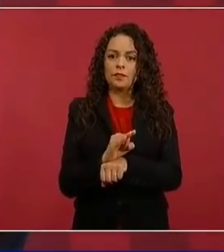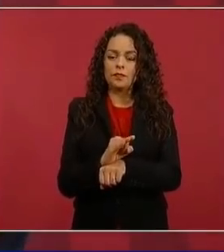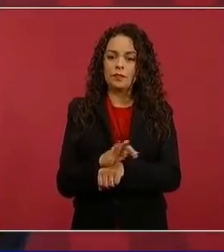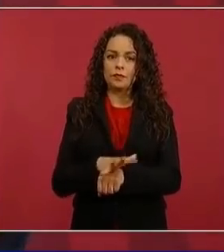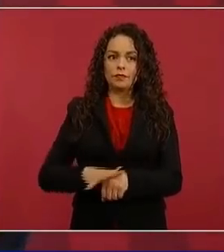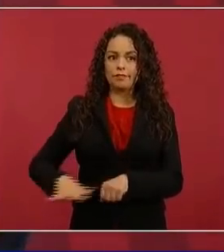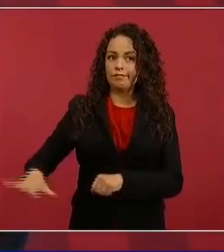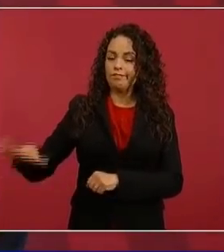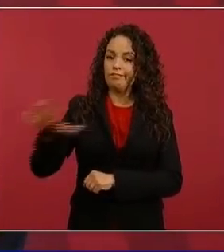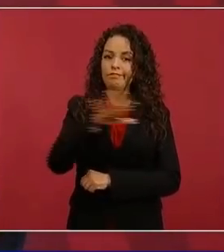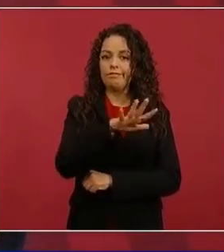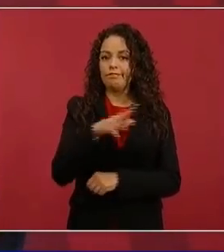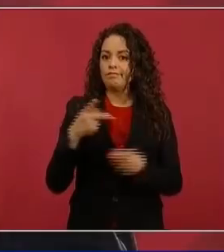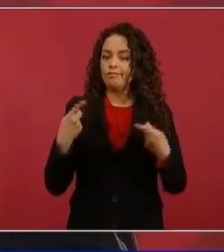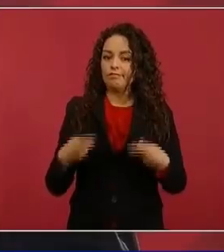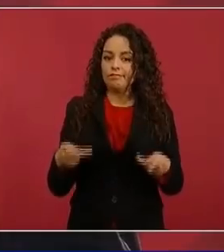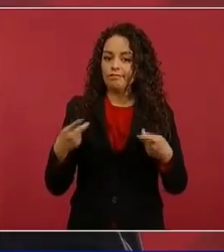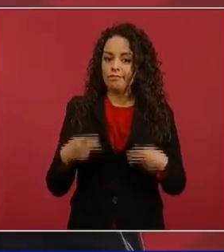interés público,